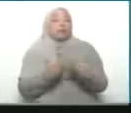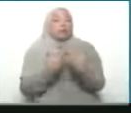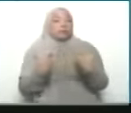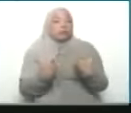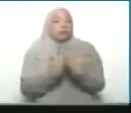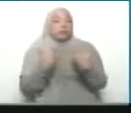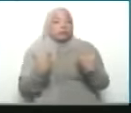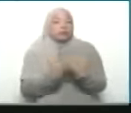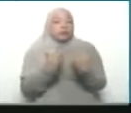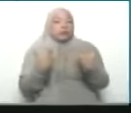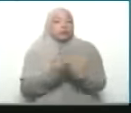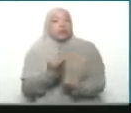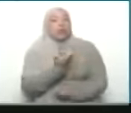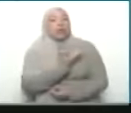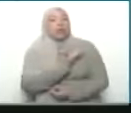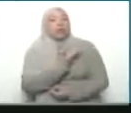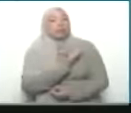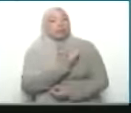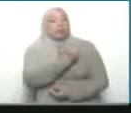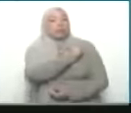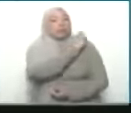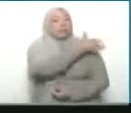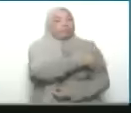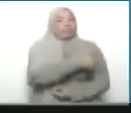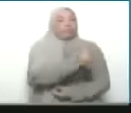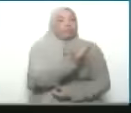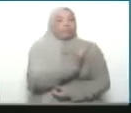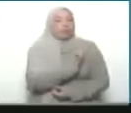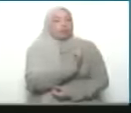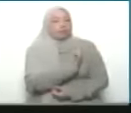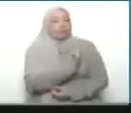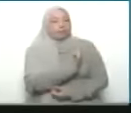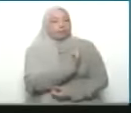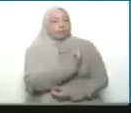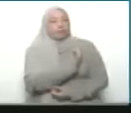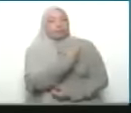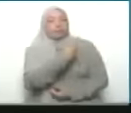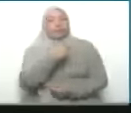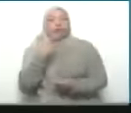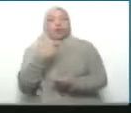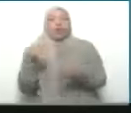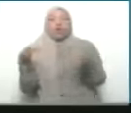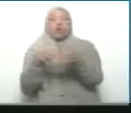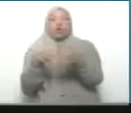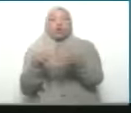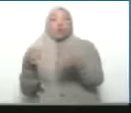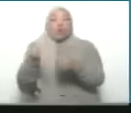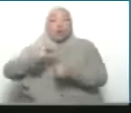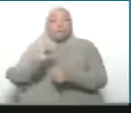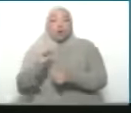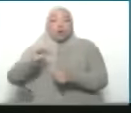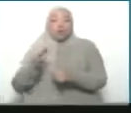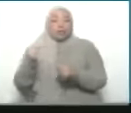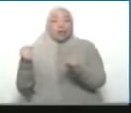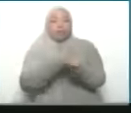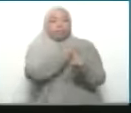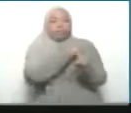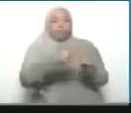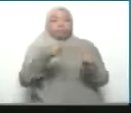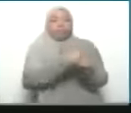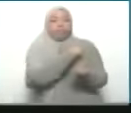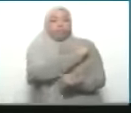permanente, el bombardeo de Gaza permanente, el apartheid que hay en Gaza permanente,